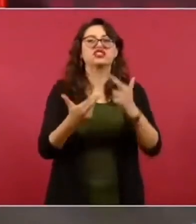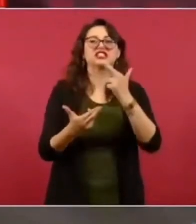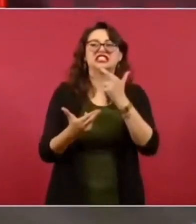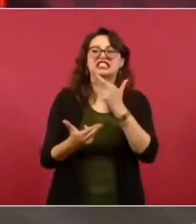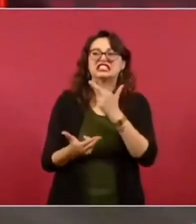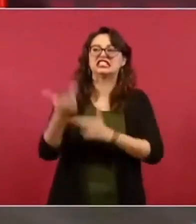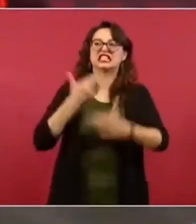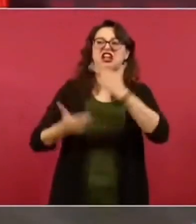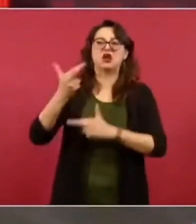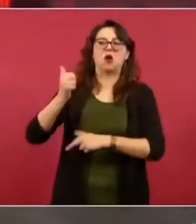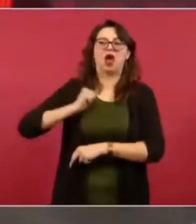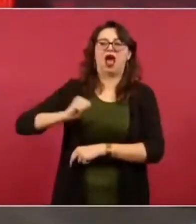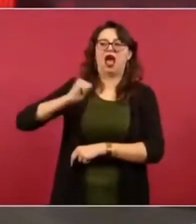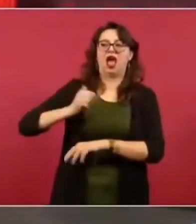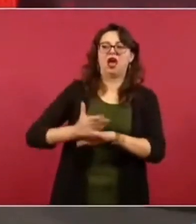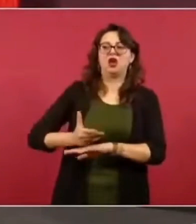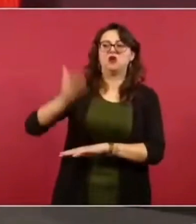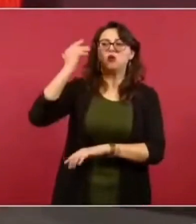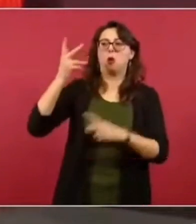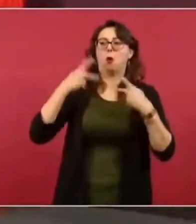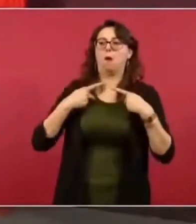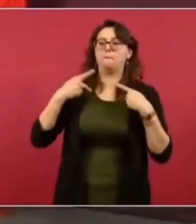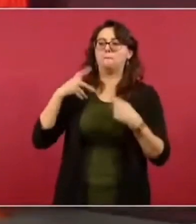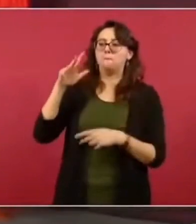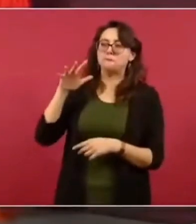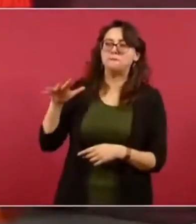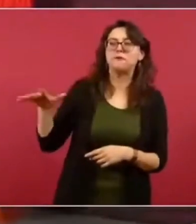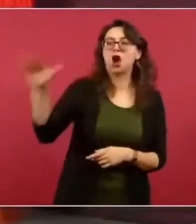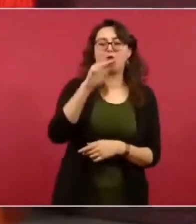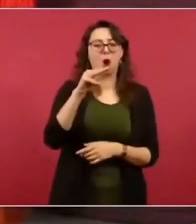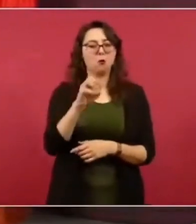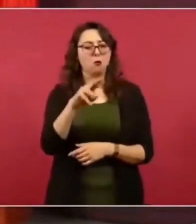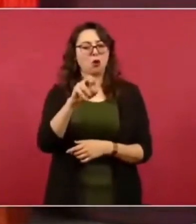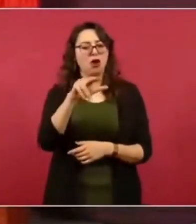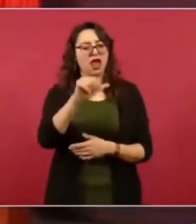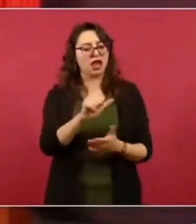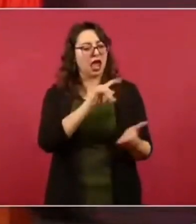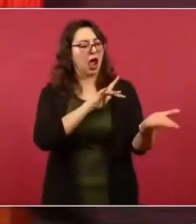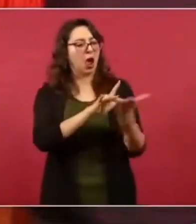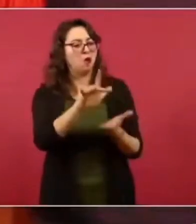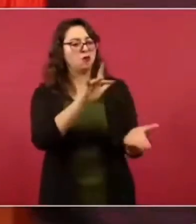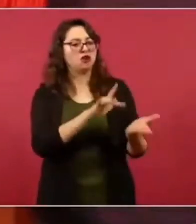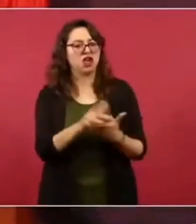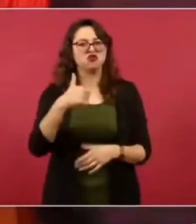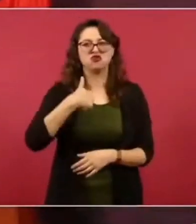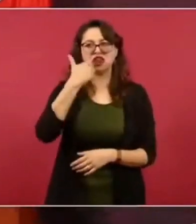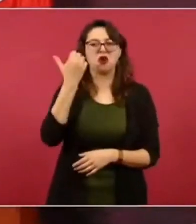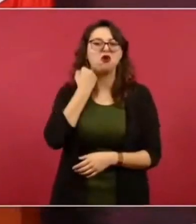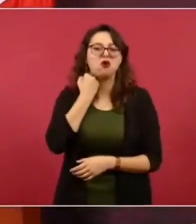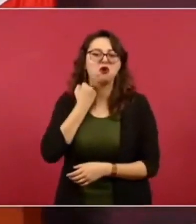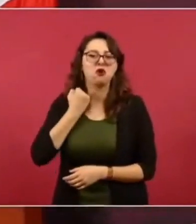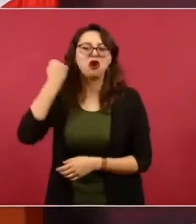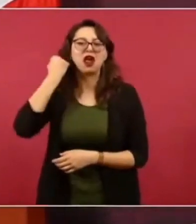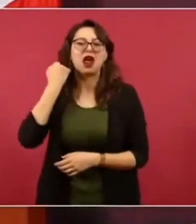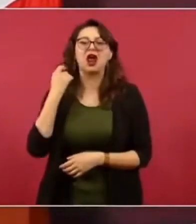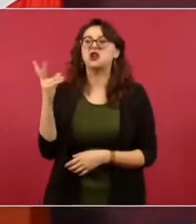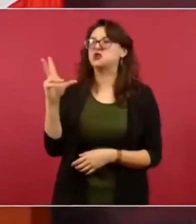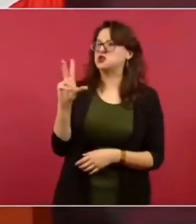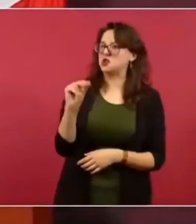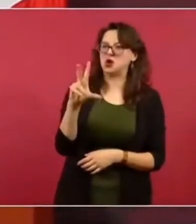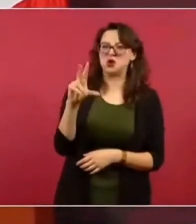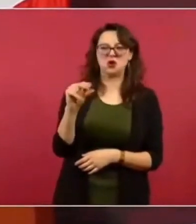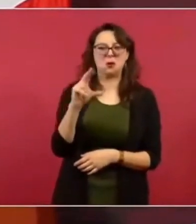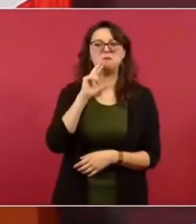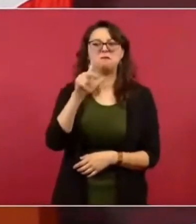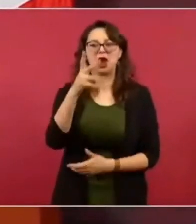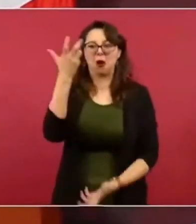quemaba vivo a cada uno de los morenistas en el Zócalo capitalino, Pedro, te lo juro. Y además, otra cosa, que vote por Morena el año,